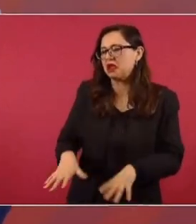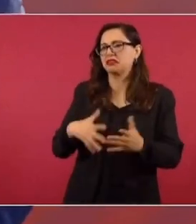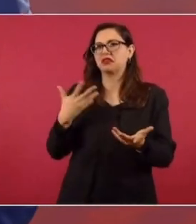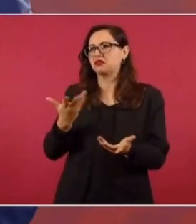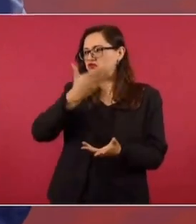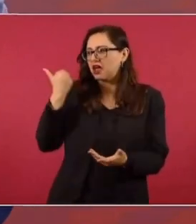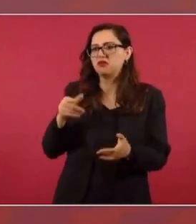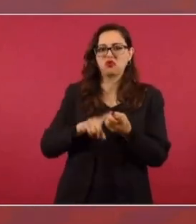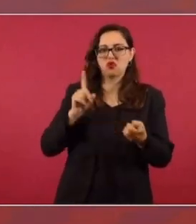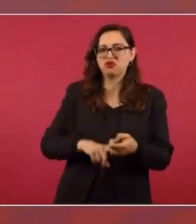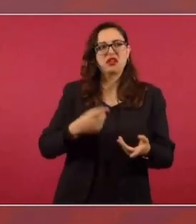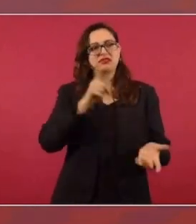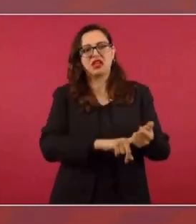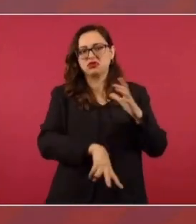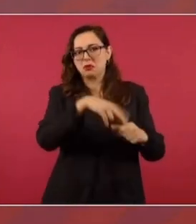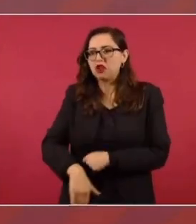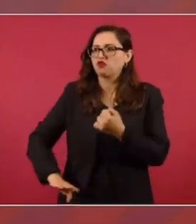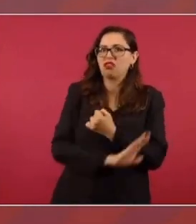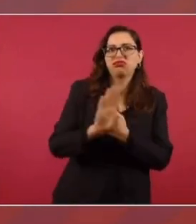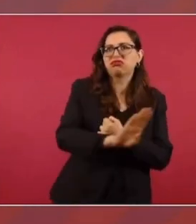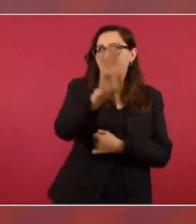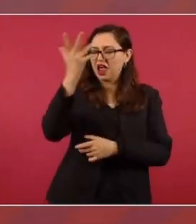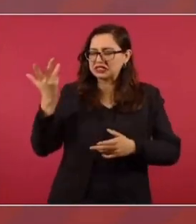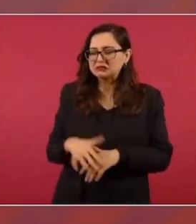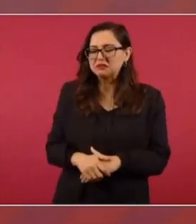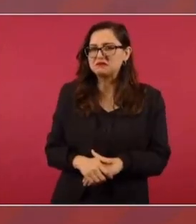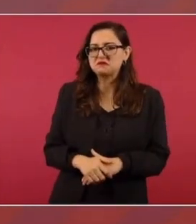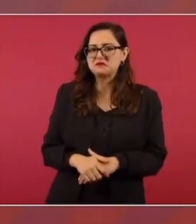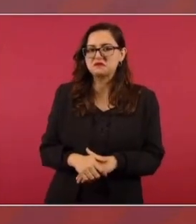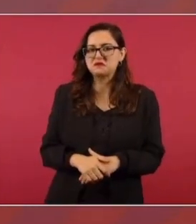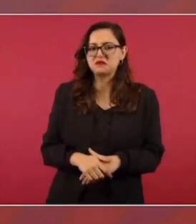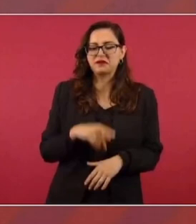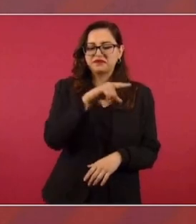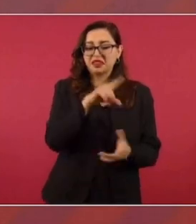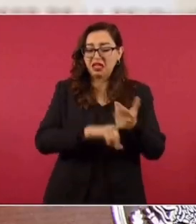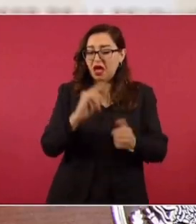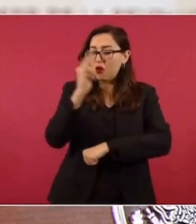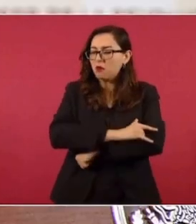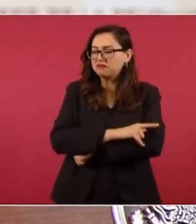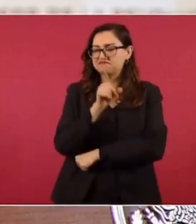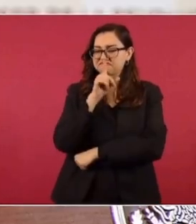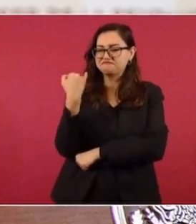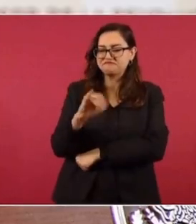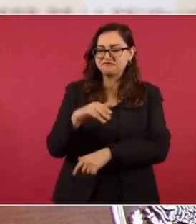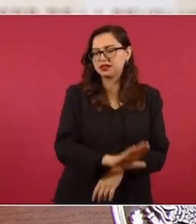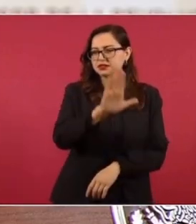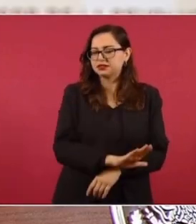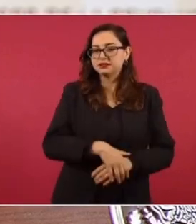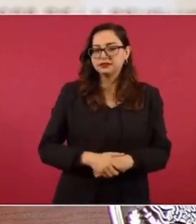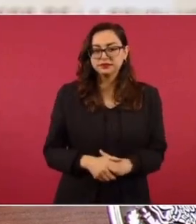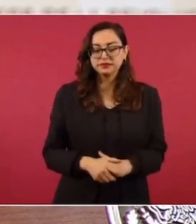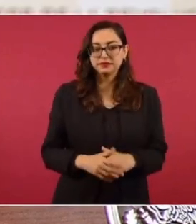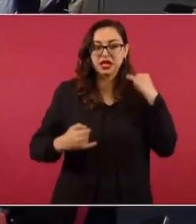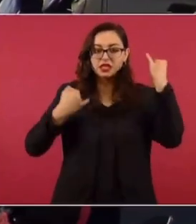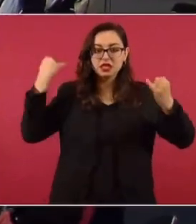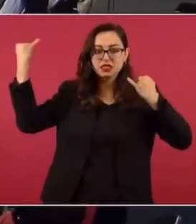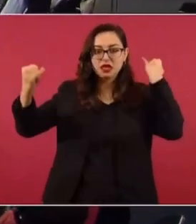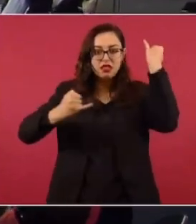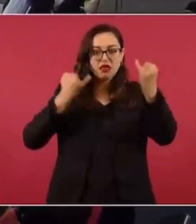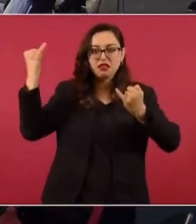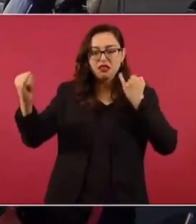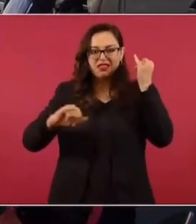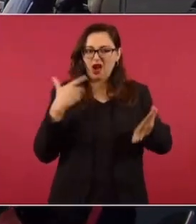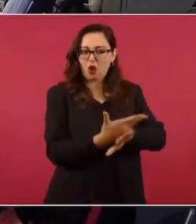estaba vacío, que espantaba, que era la central avionera, no sé cuántas cosas.